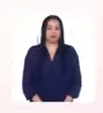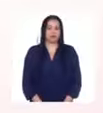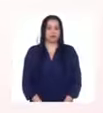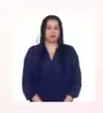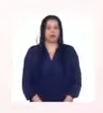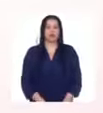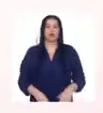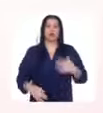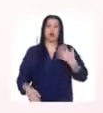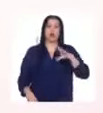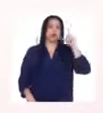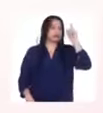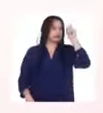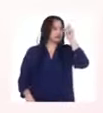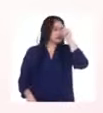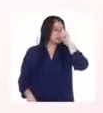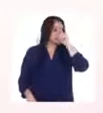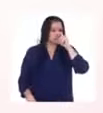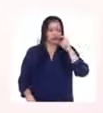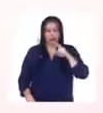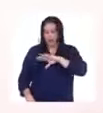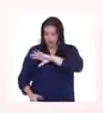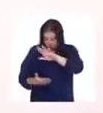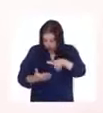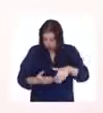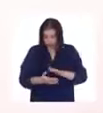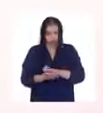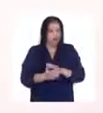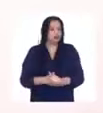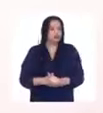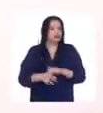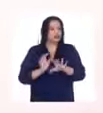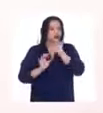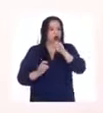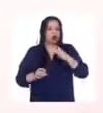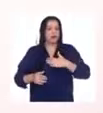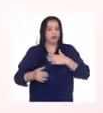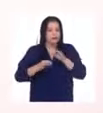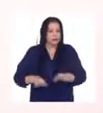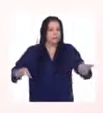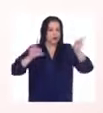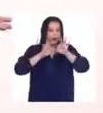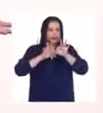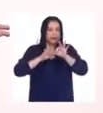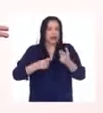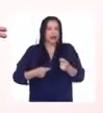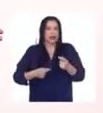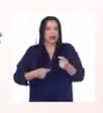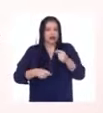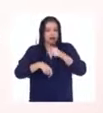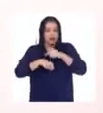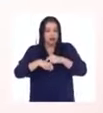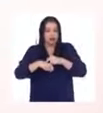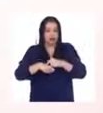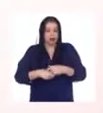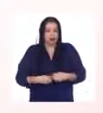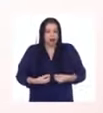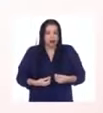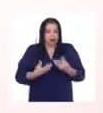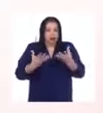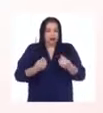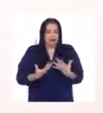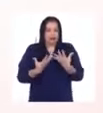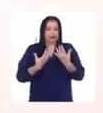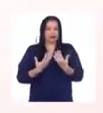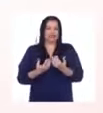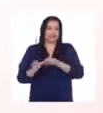Es bien difícil establecer nuestras prioridades si en el camino debemos sacrificar actividades que nos gustan hacer. Quizá